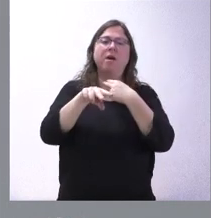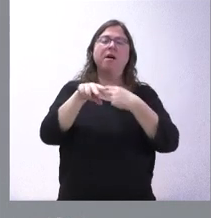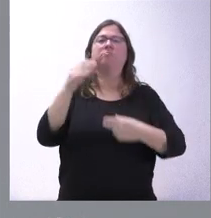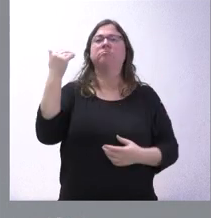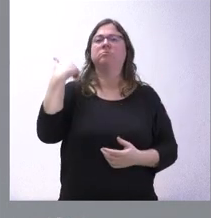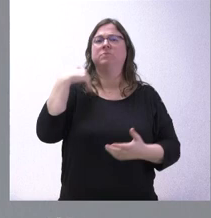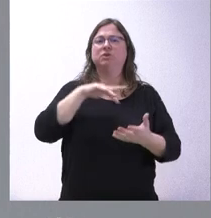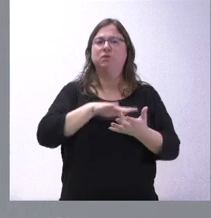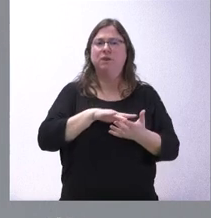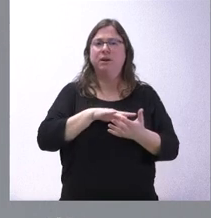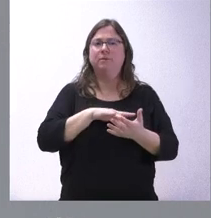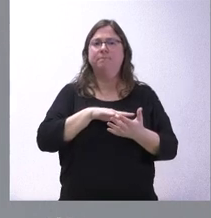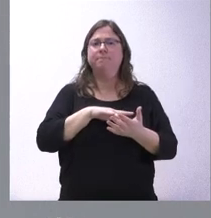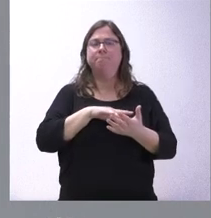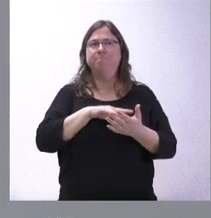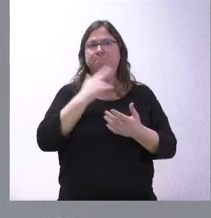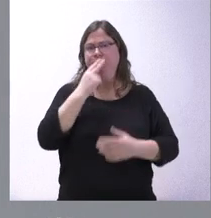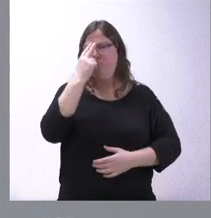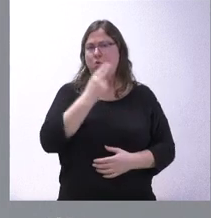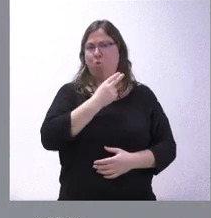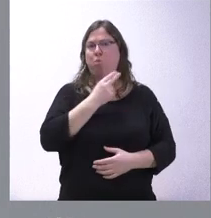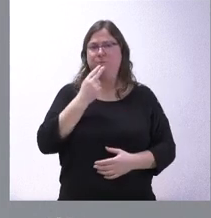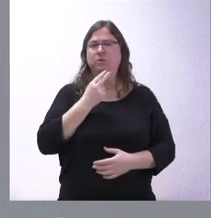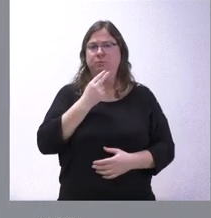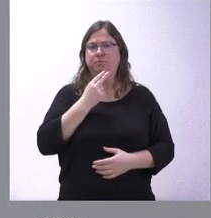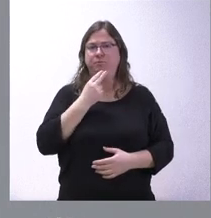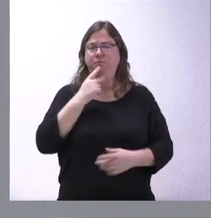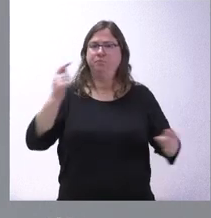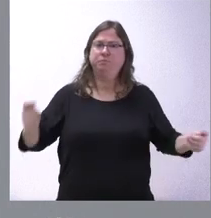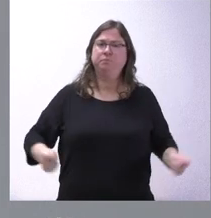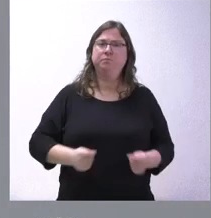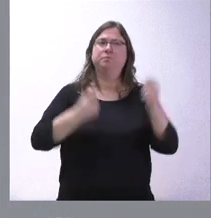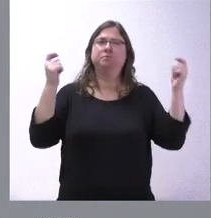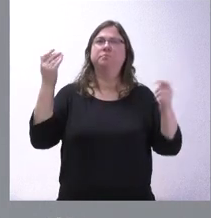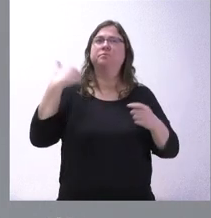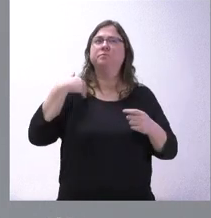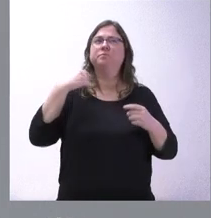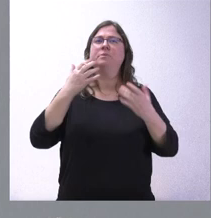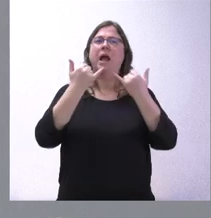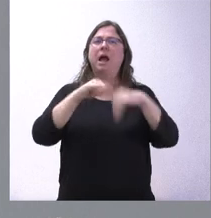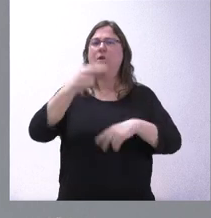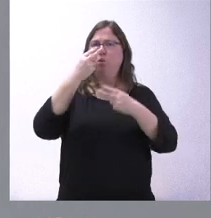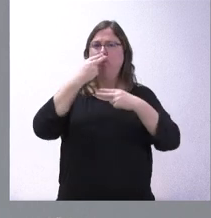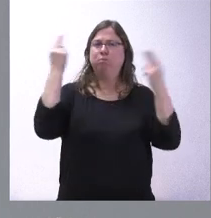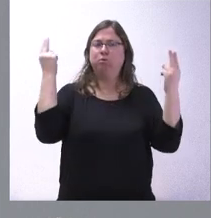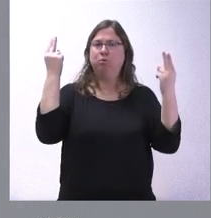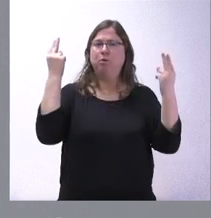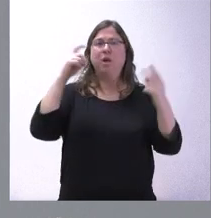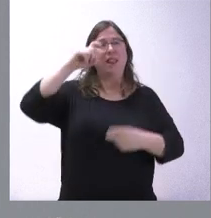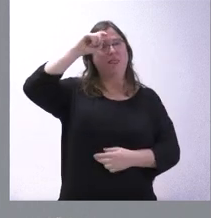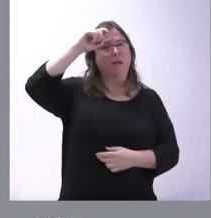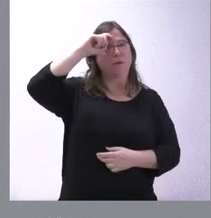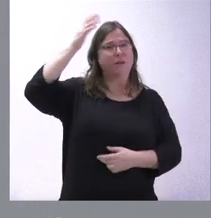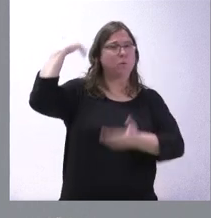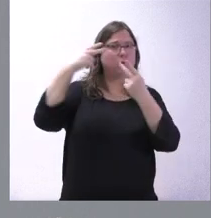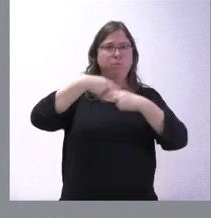un compromiso que anunció, creo, en un acto público el presidente Zapatero en su momento y